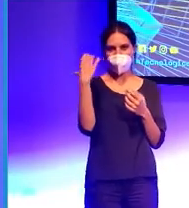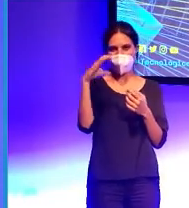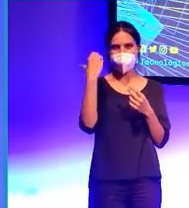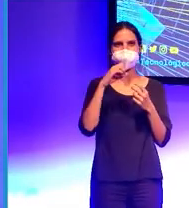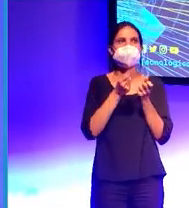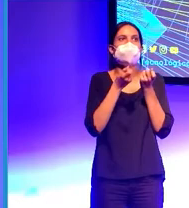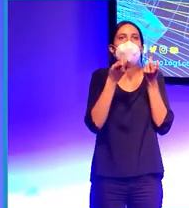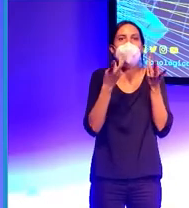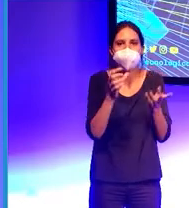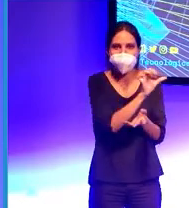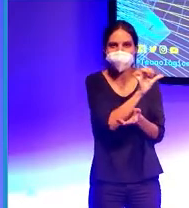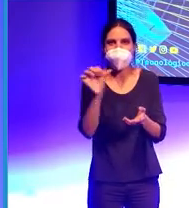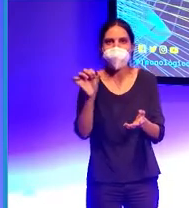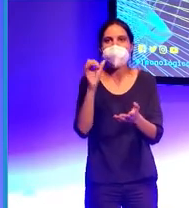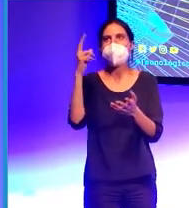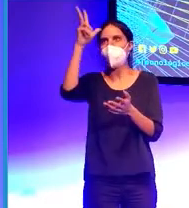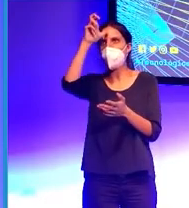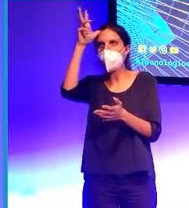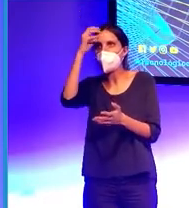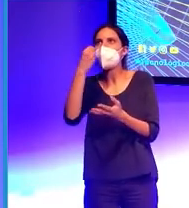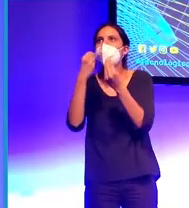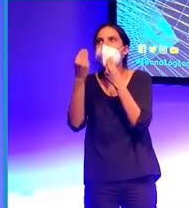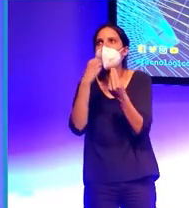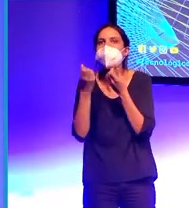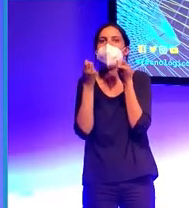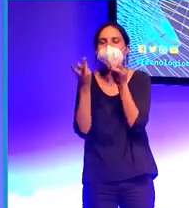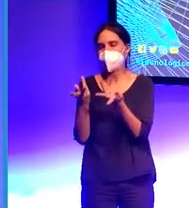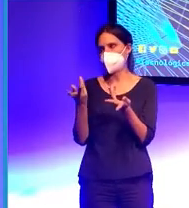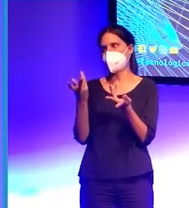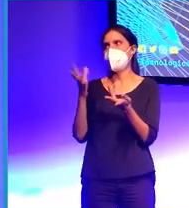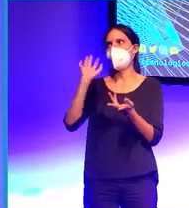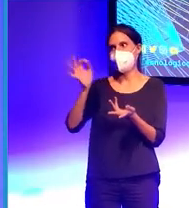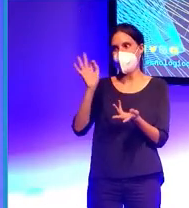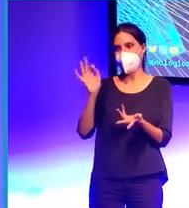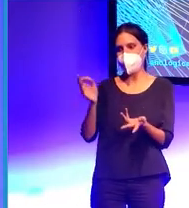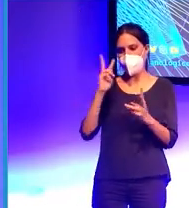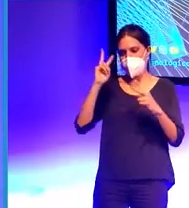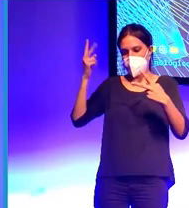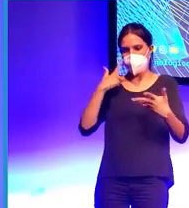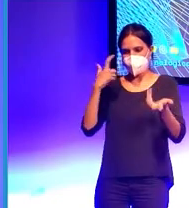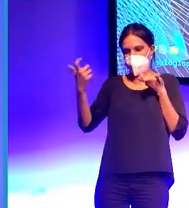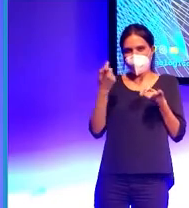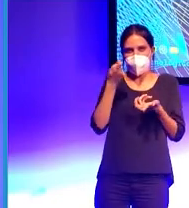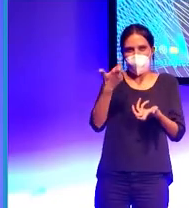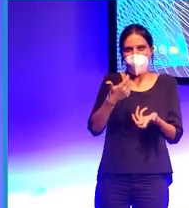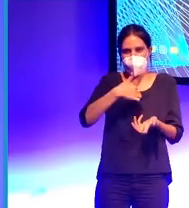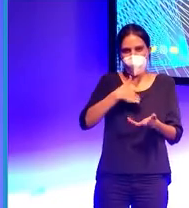en fin. Pero a ver, señor, ¿de verdad se me nota tan poco que yo voy al gimnasio para echarme las birras sin remordimiento?